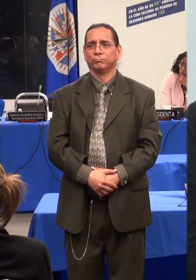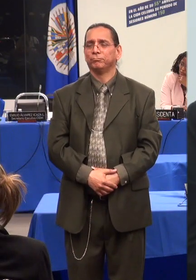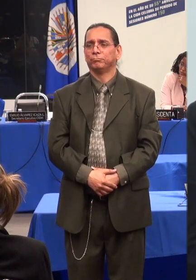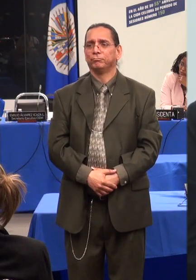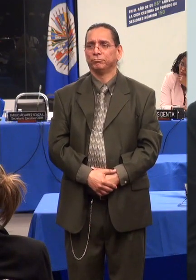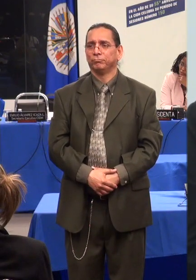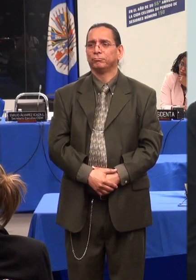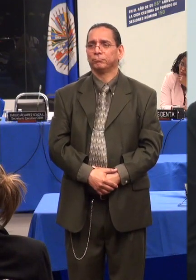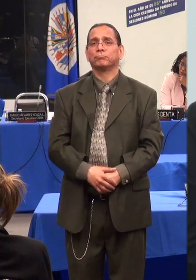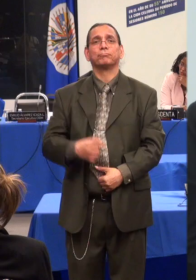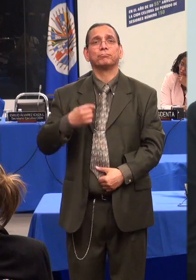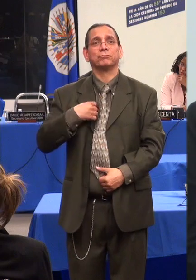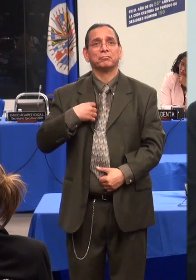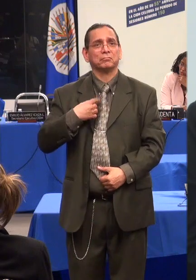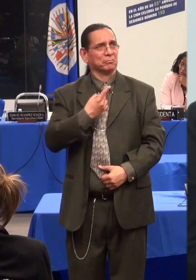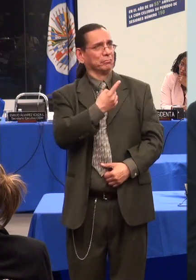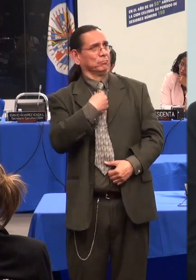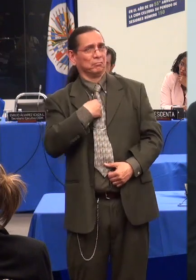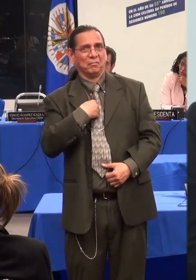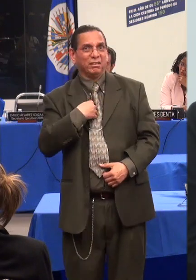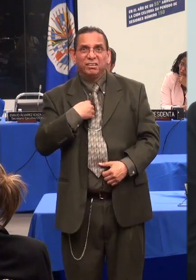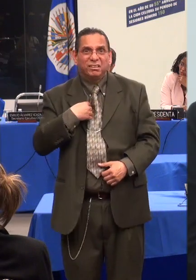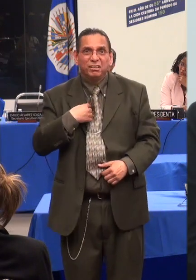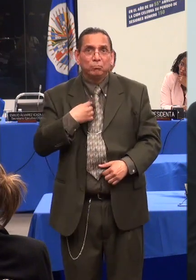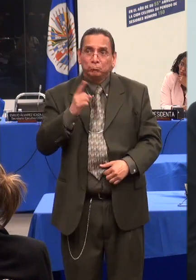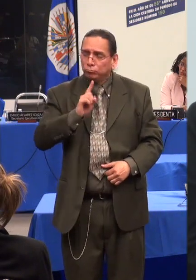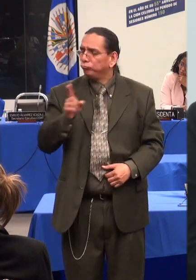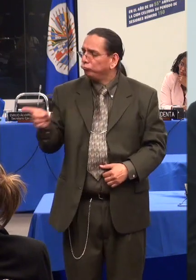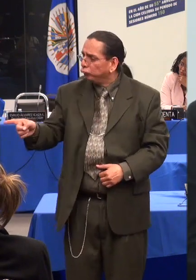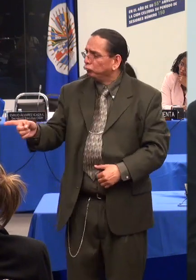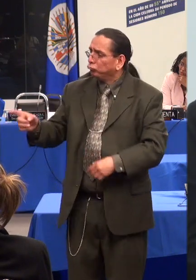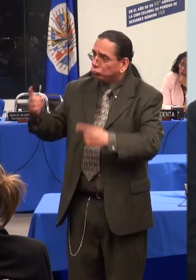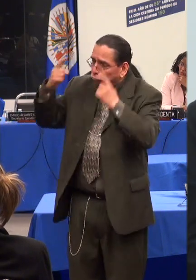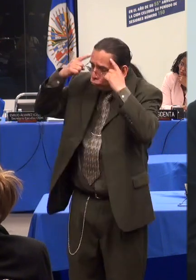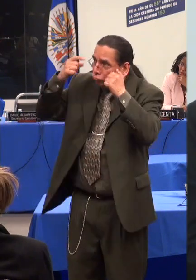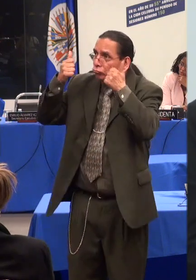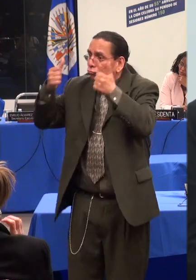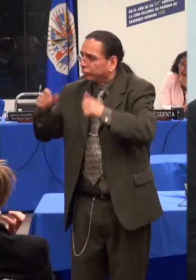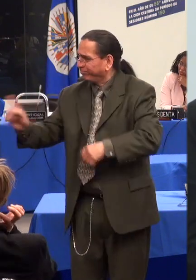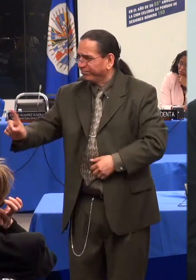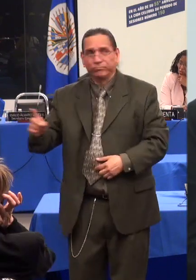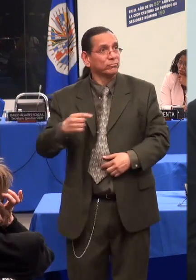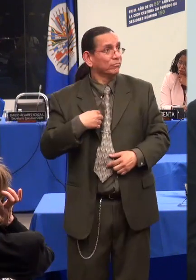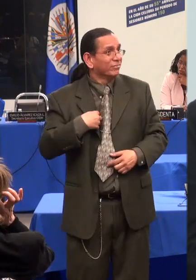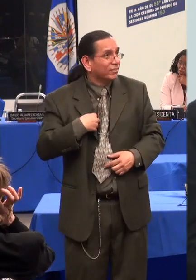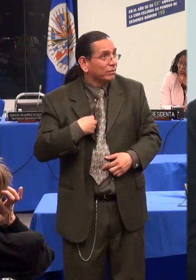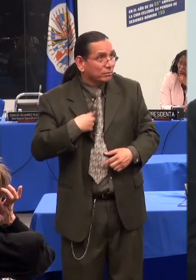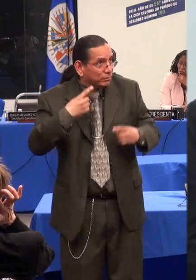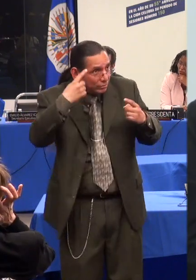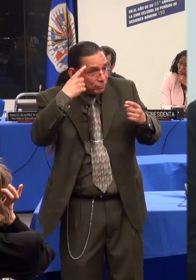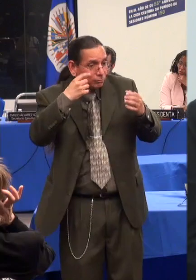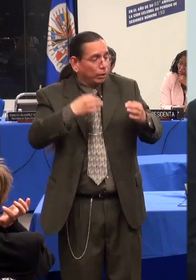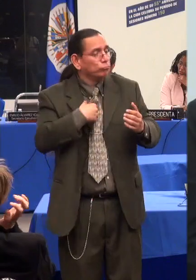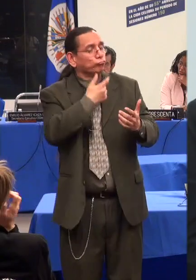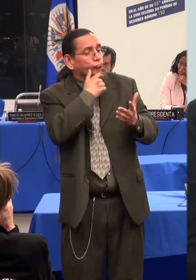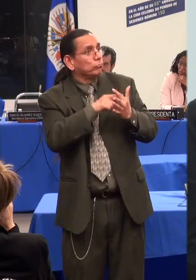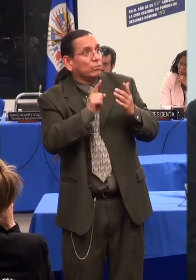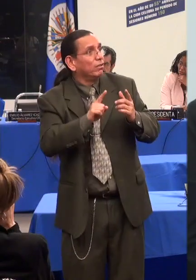socialmente compuesta con cuerpos que están construidos de manera distinta. En otras palabras,